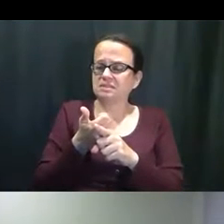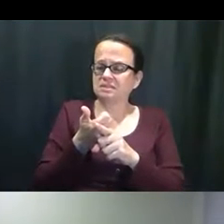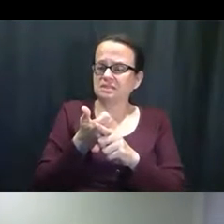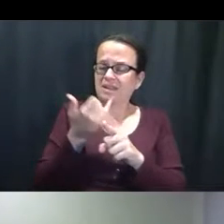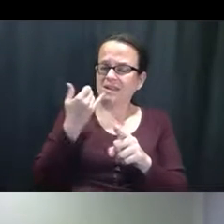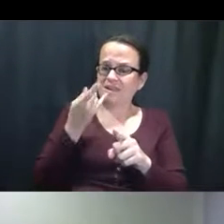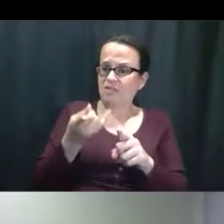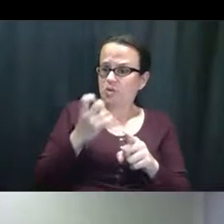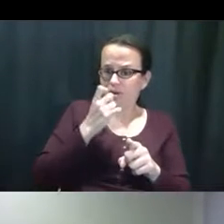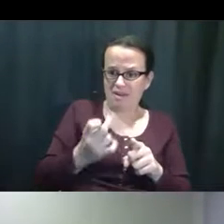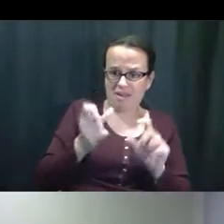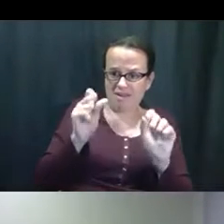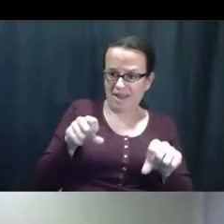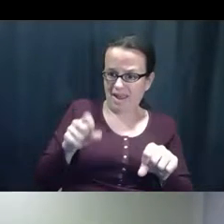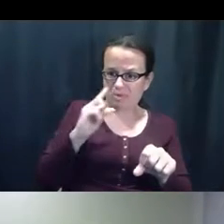ayuda.